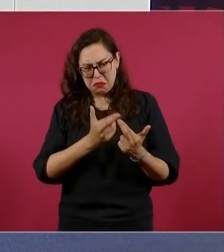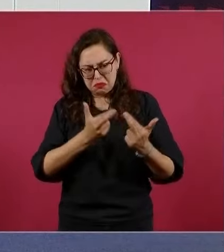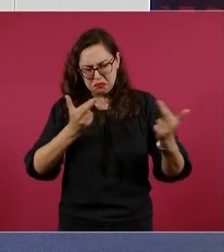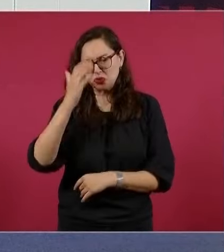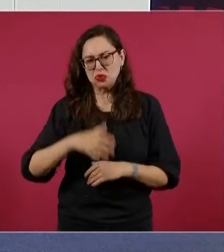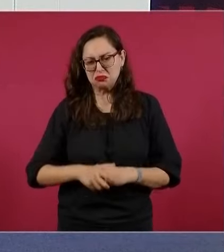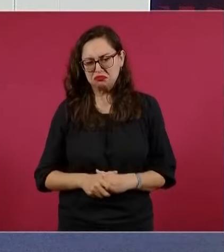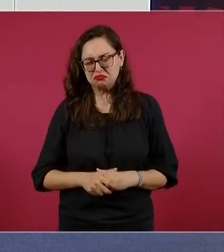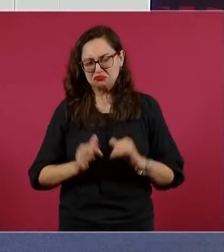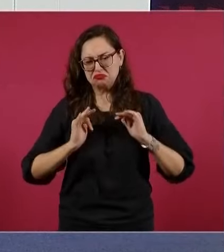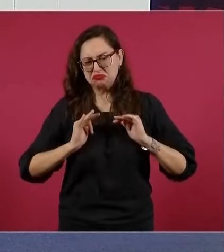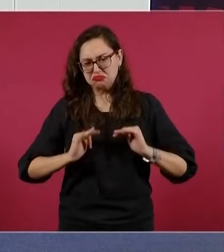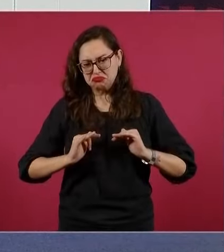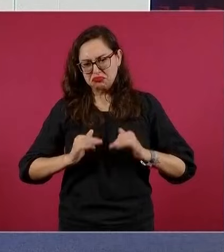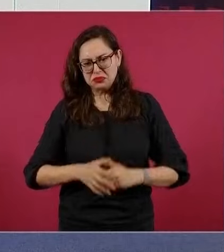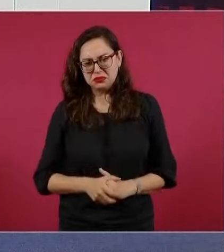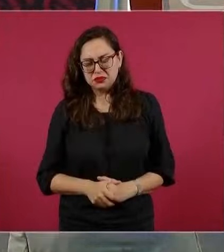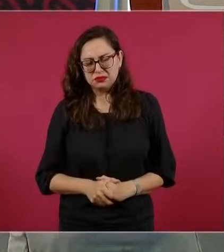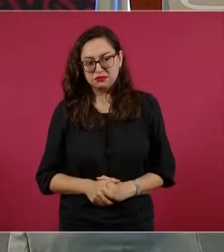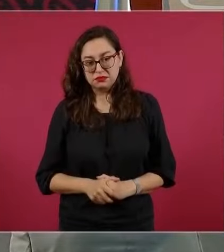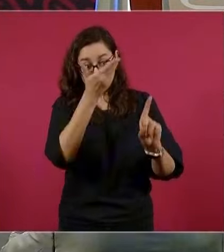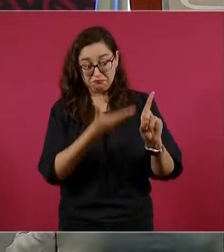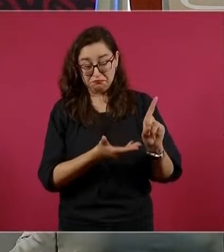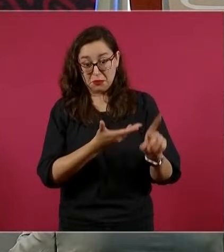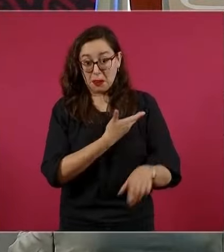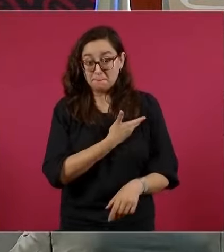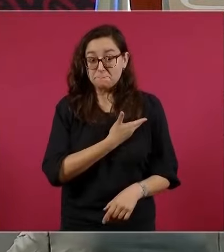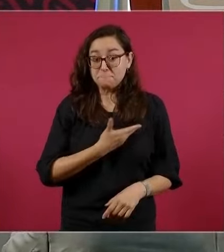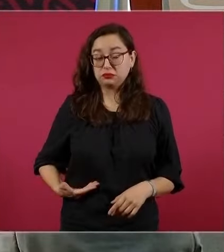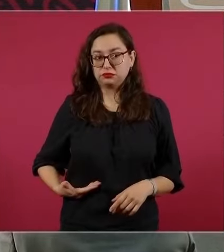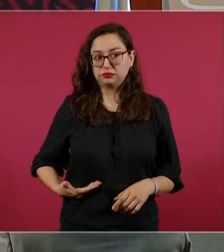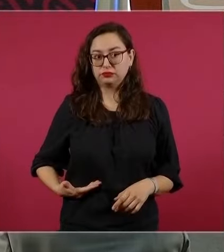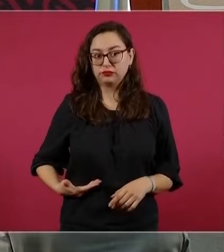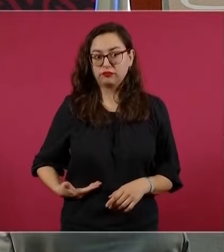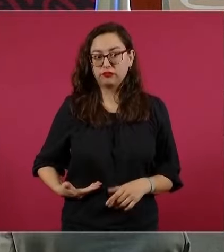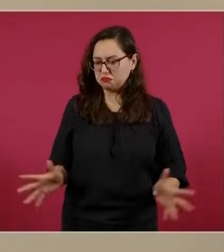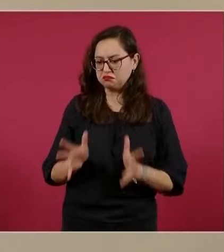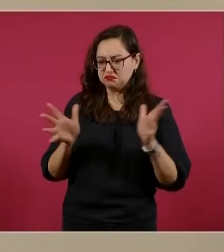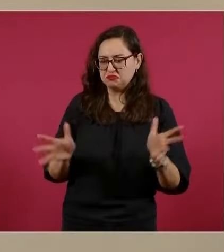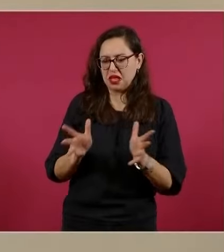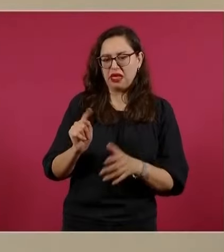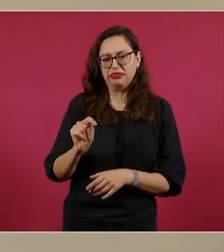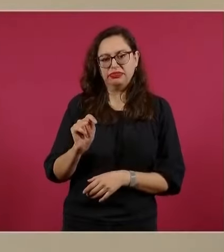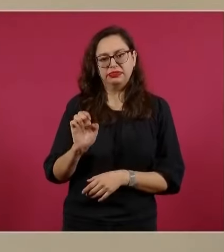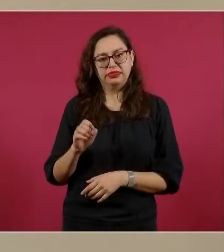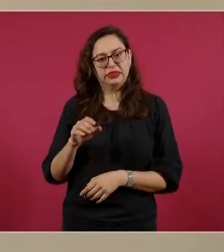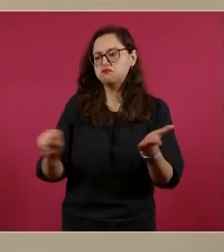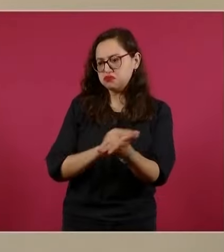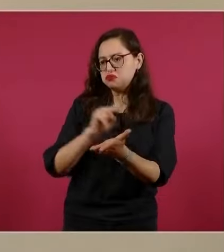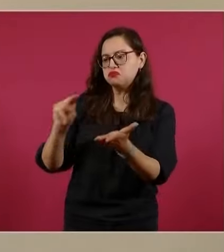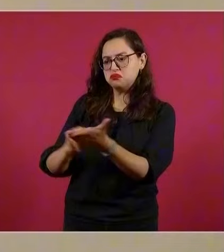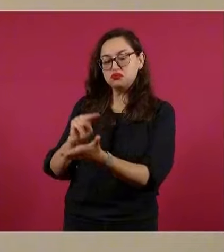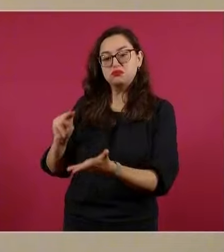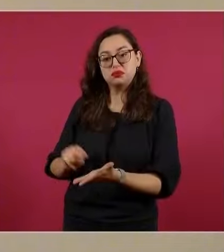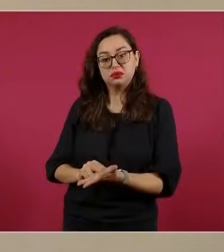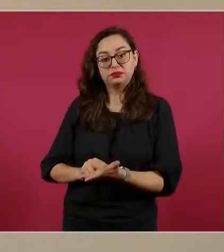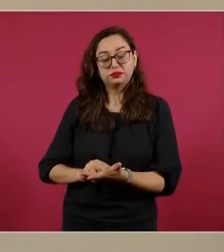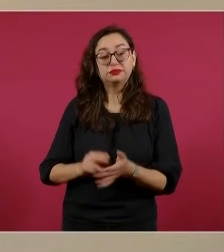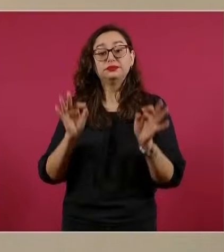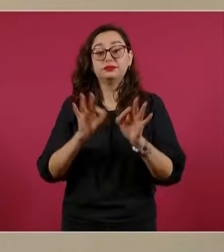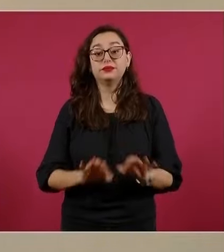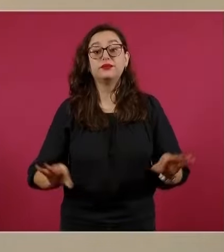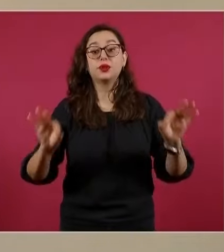Me consta que en su papel como gobernante fue partidario del tratado y lo más importante, que siempre fue